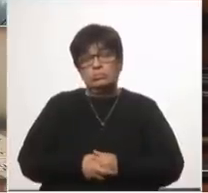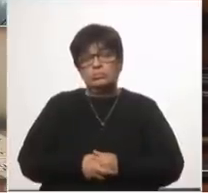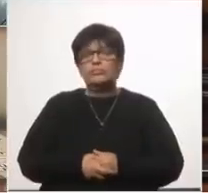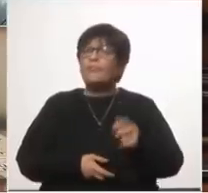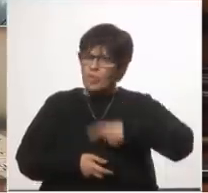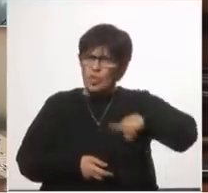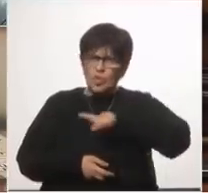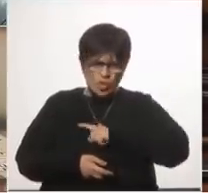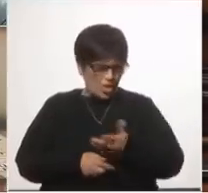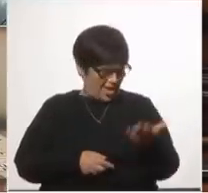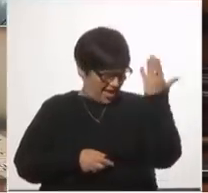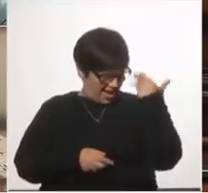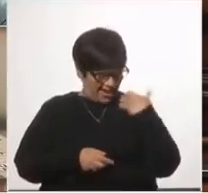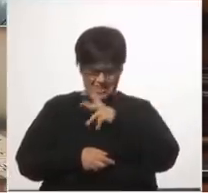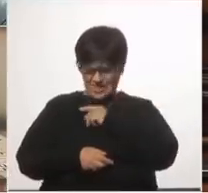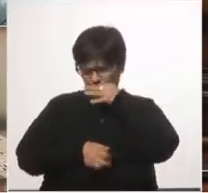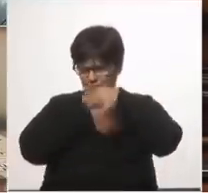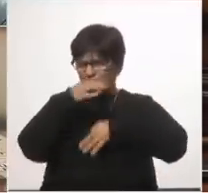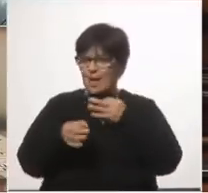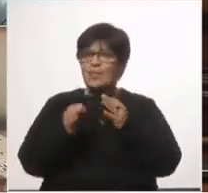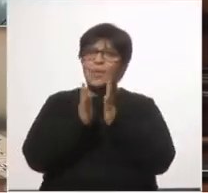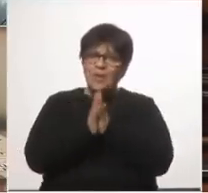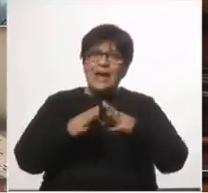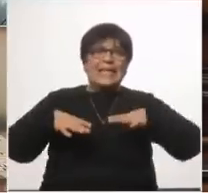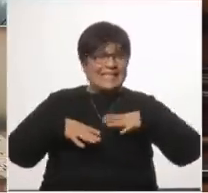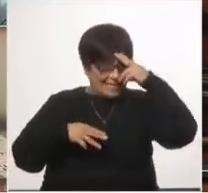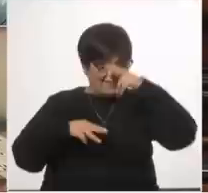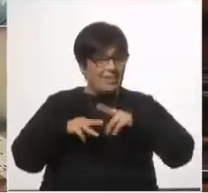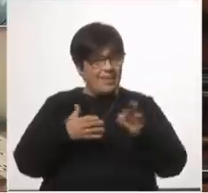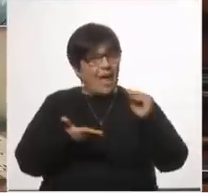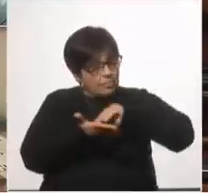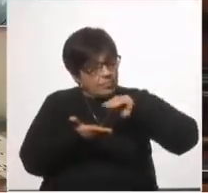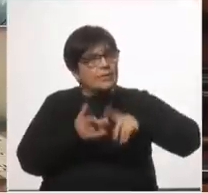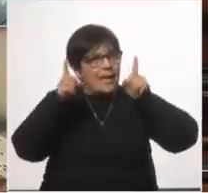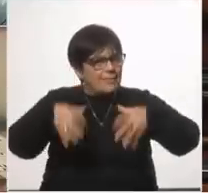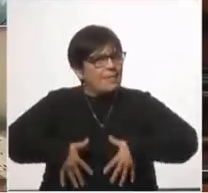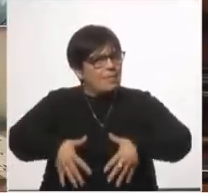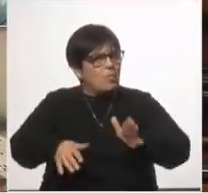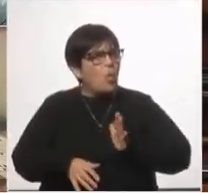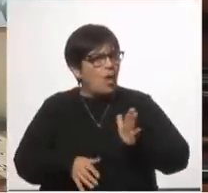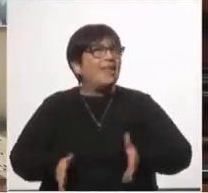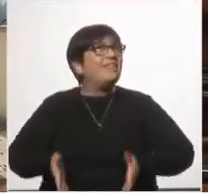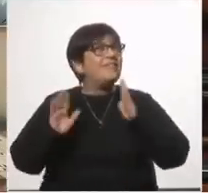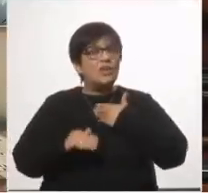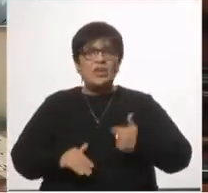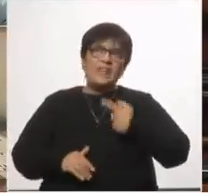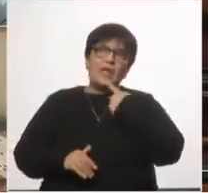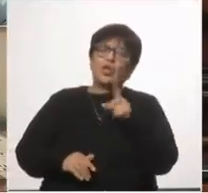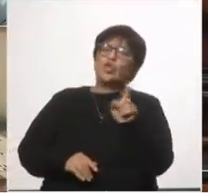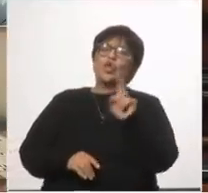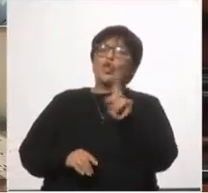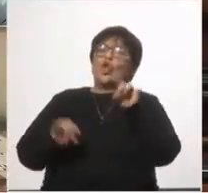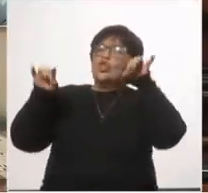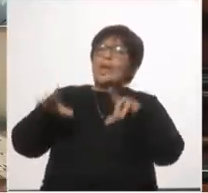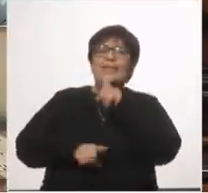nosotros en diciembre propusimos que las embarazadas se incluyeran en la licencia por enfermedad en la torre ejecutiva se nos dijo que solo iban a incluirse